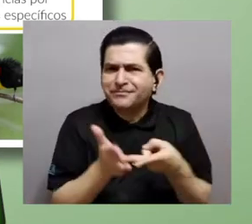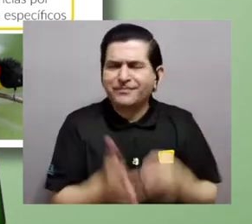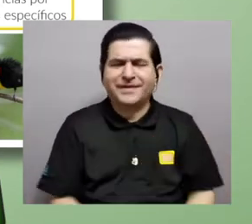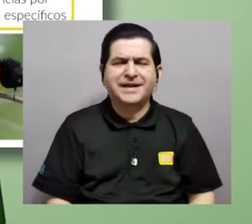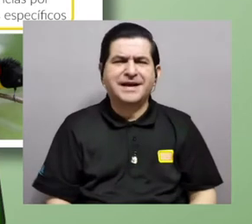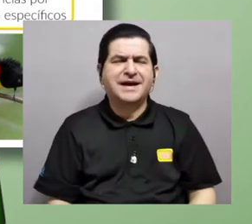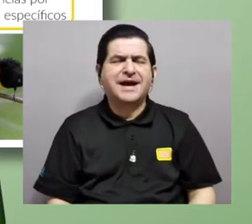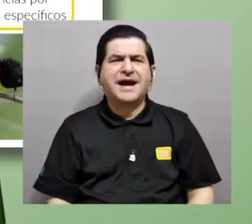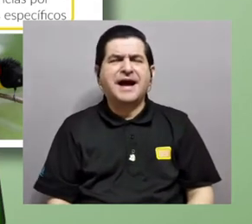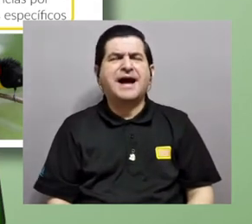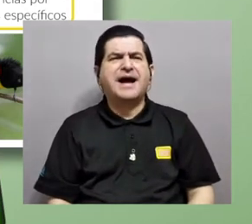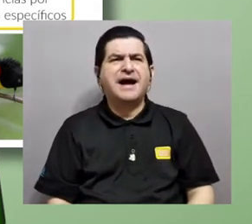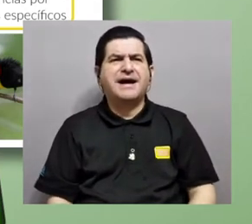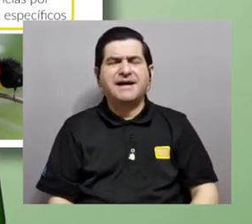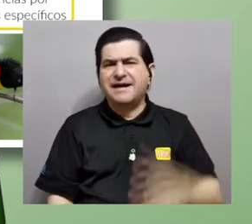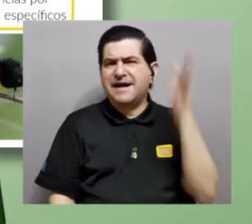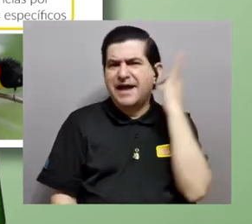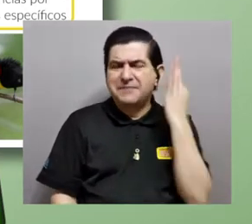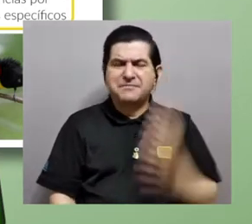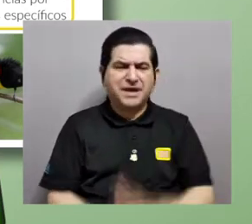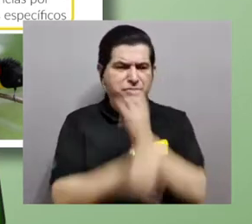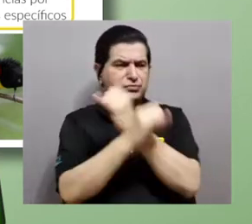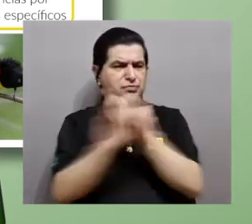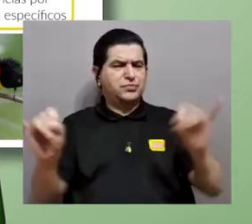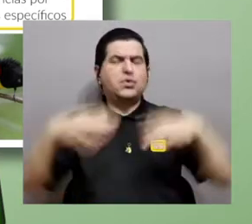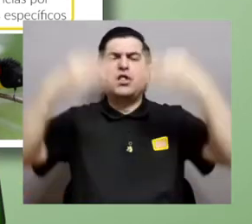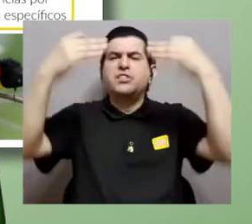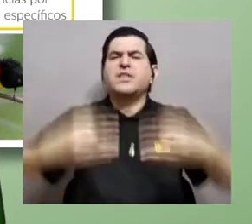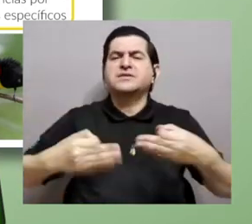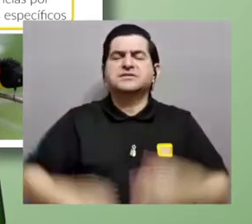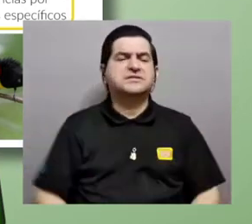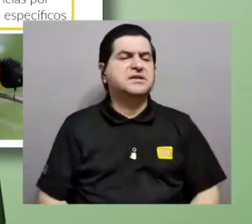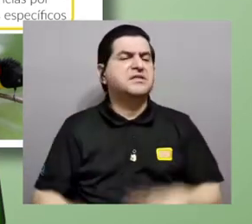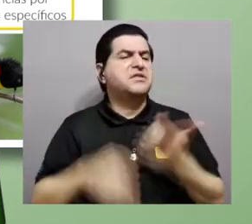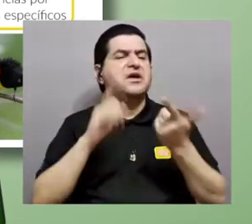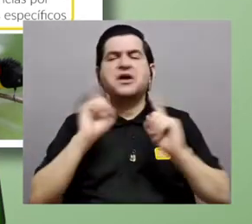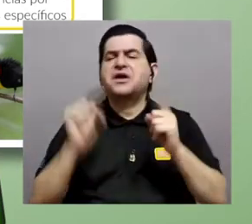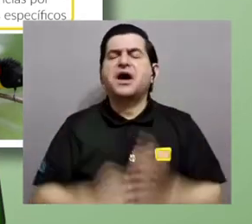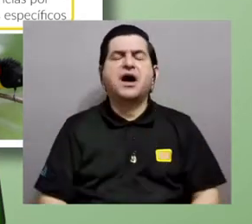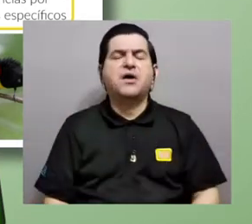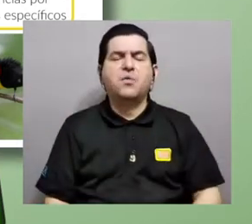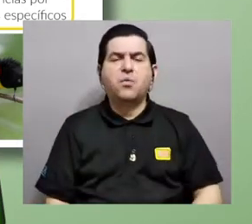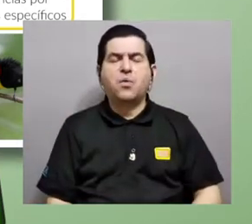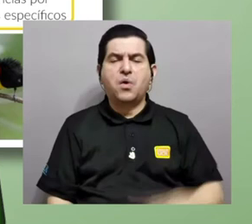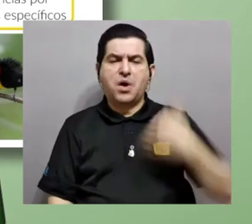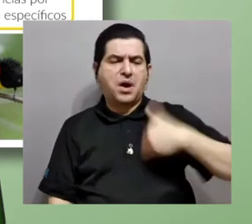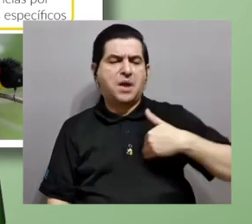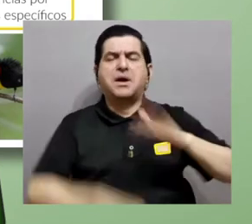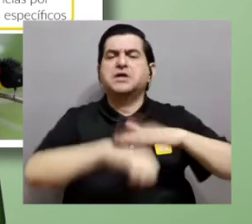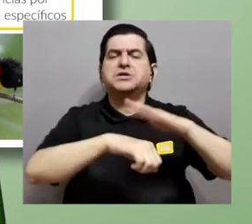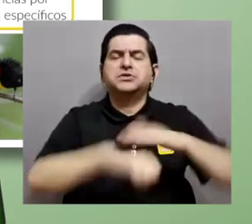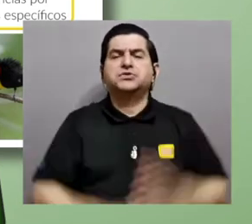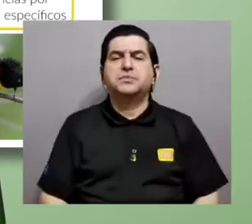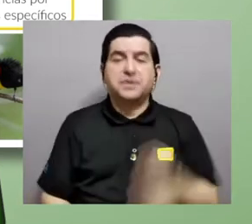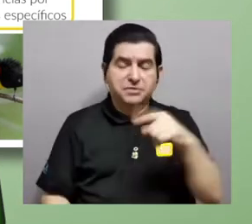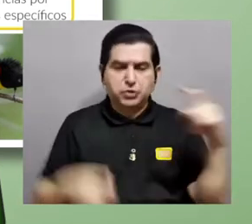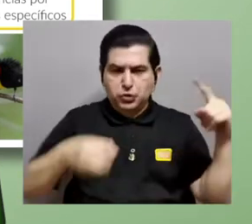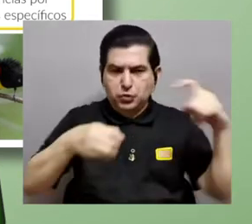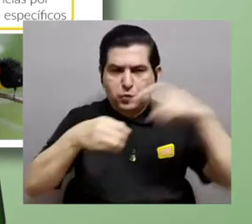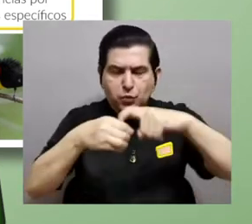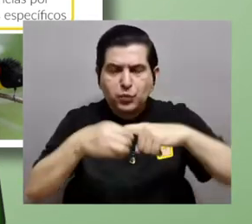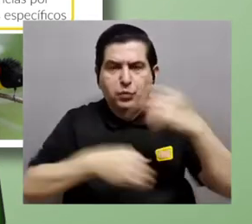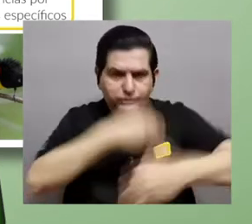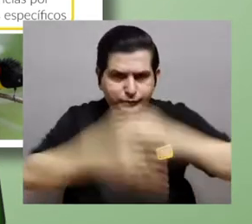hembras en general tienen autonomía para decidir a cuáles machos permitirles la fecundación de sus valiosos óvulos.